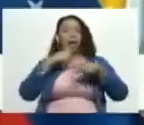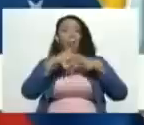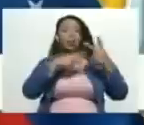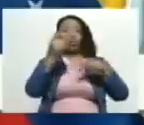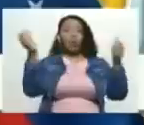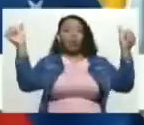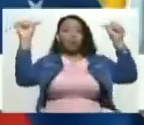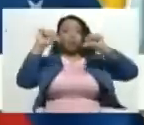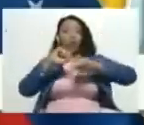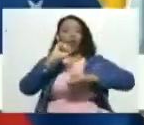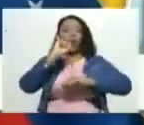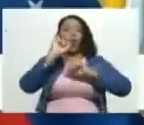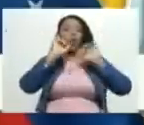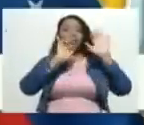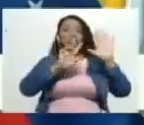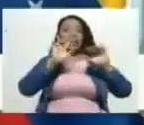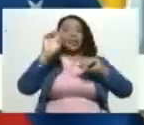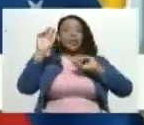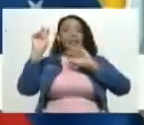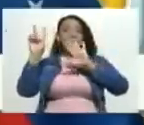un 87%